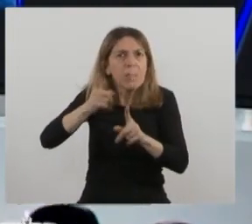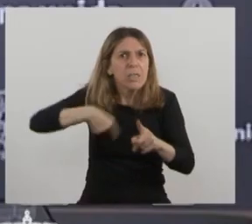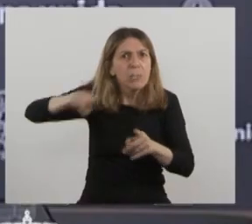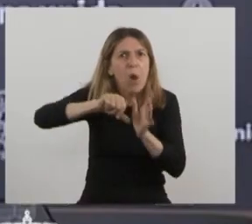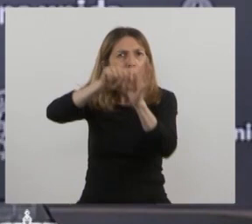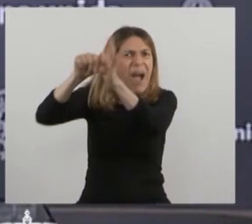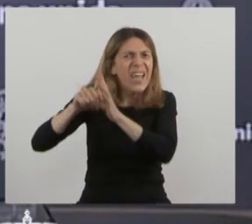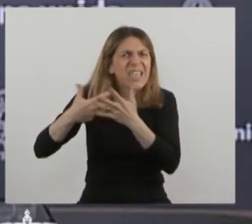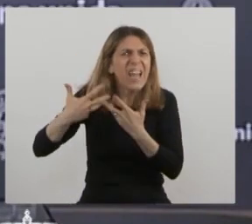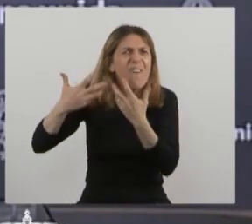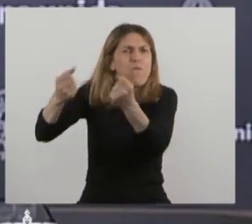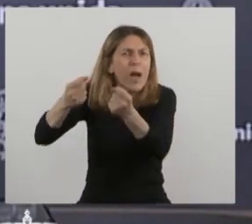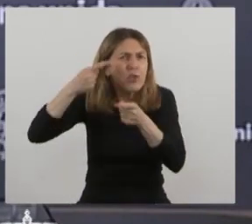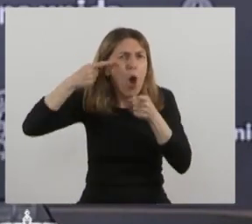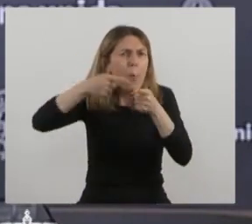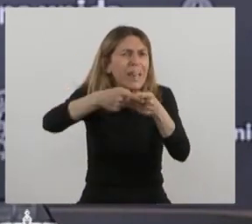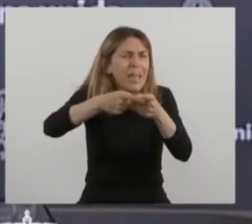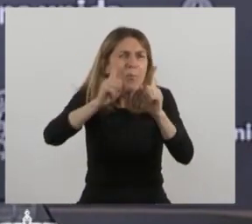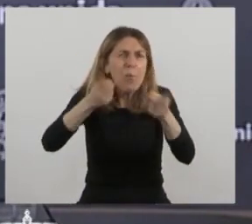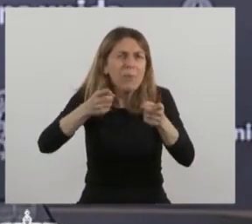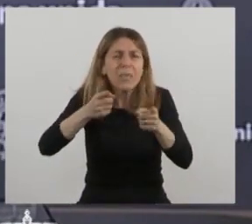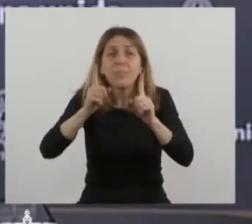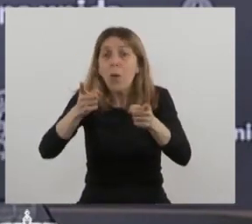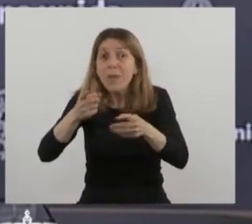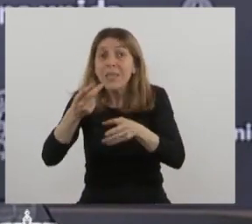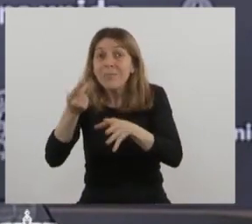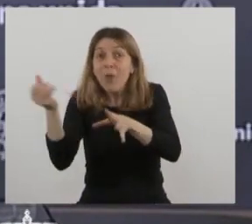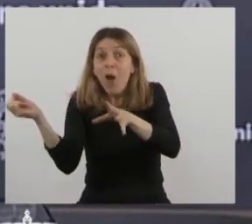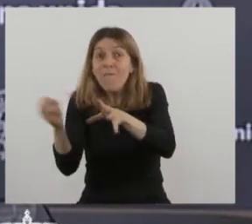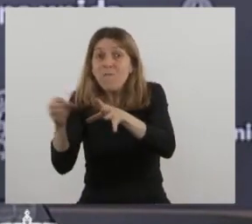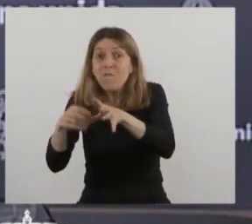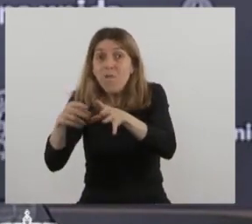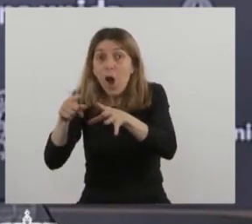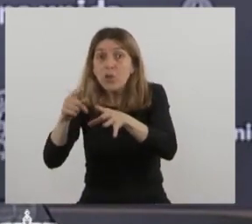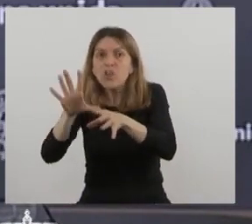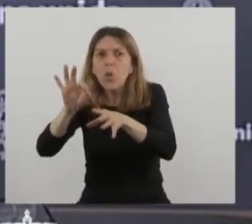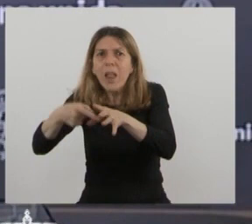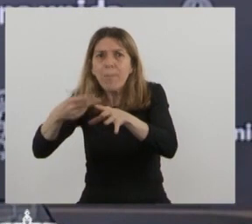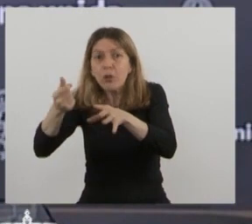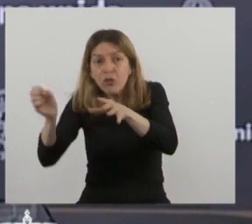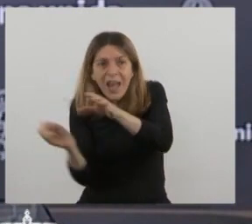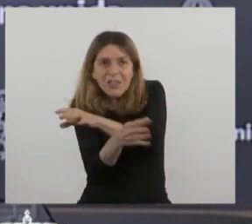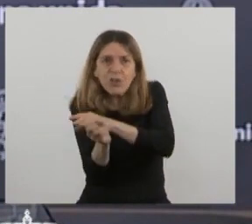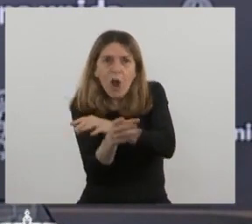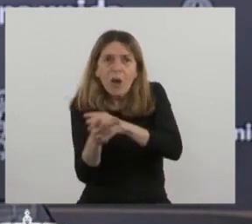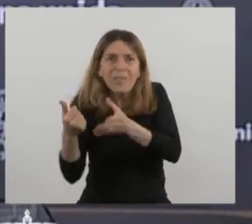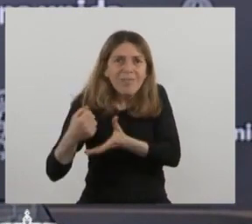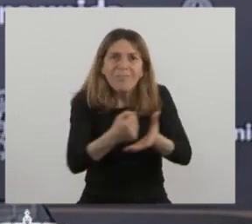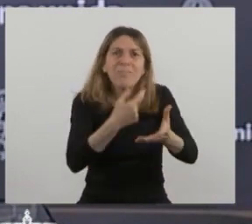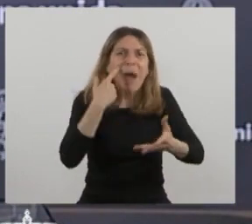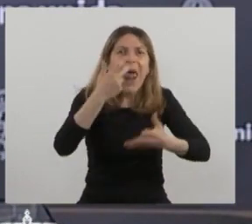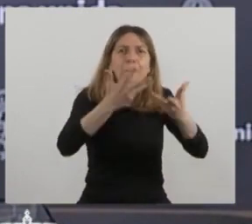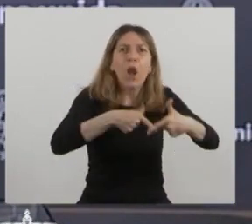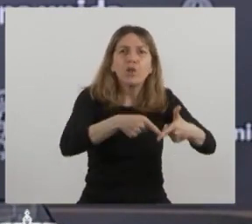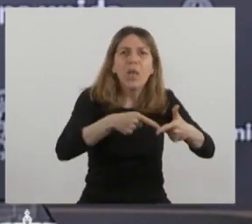todos los países bajo una premisa, destinar al menos el 50% de sus carteras a proyectos que tengan que ver con el